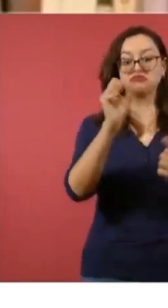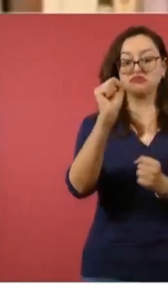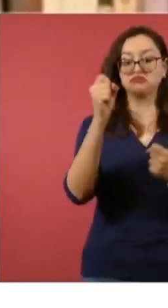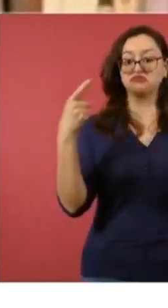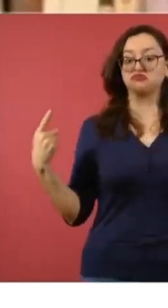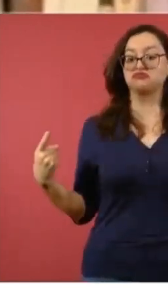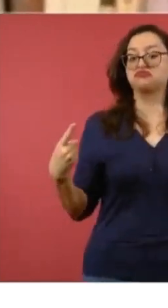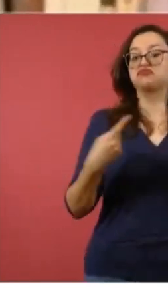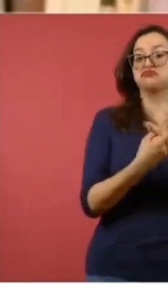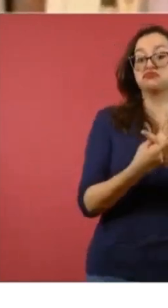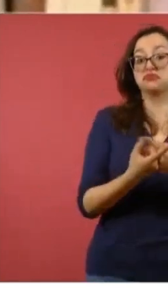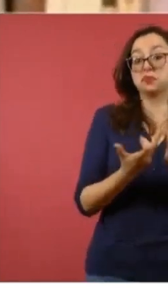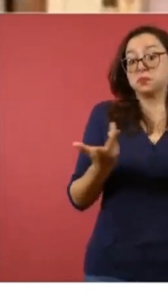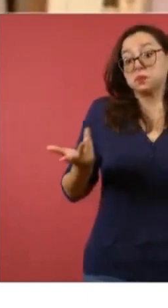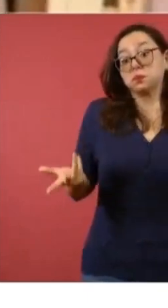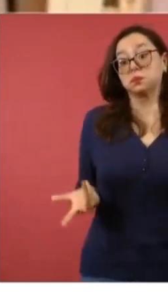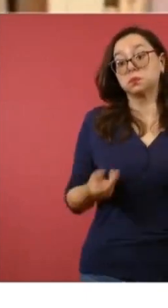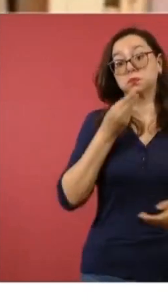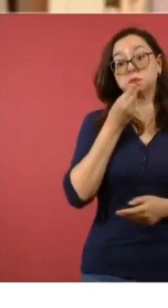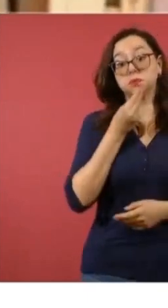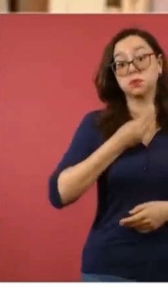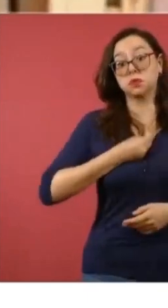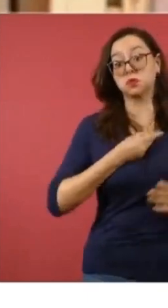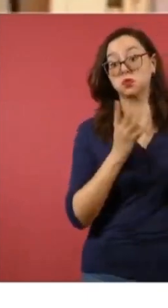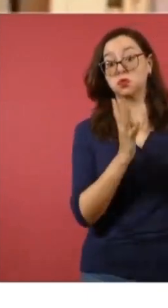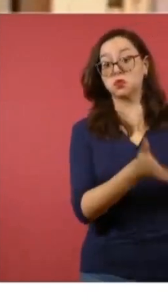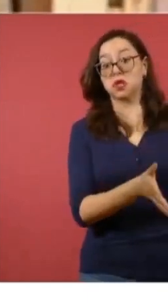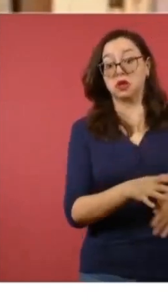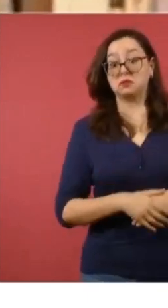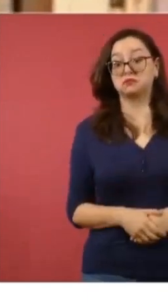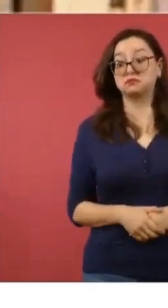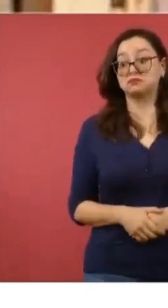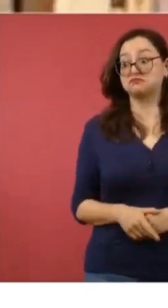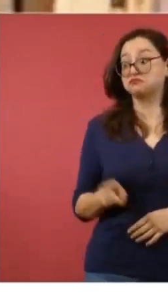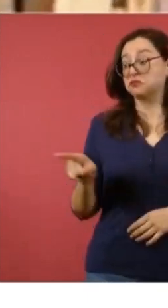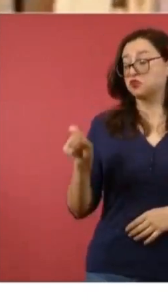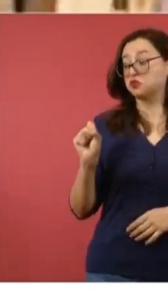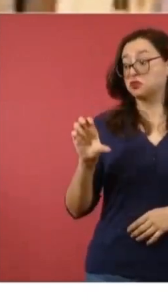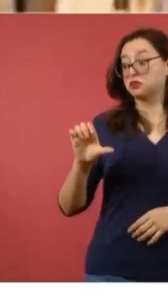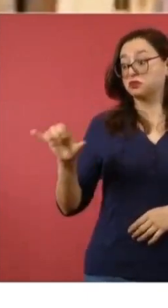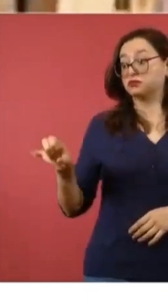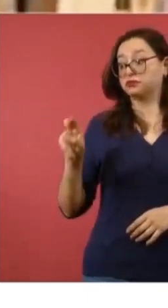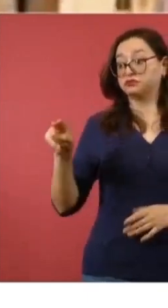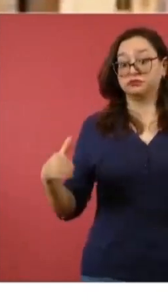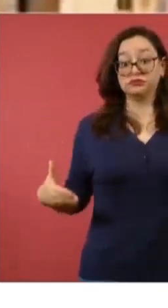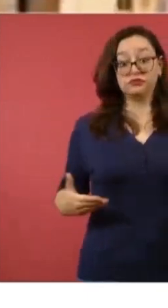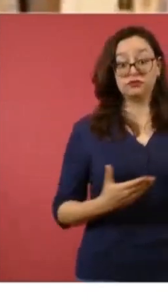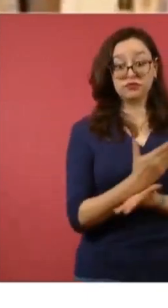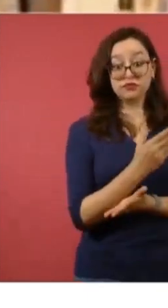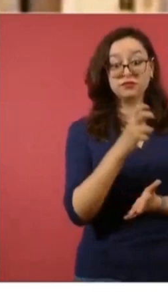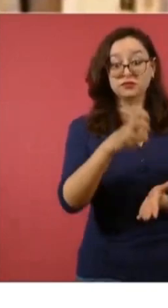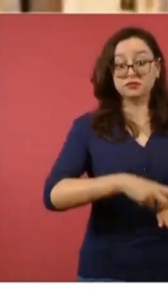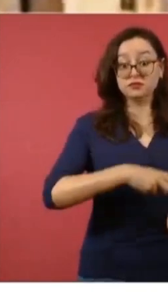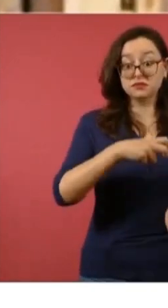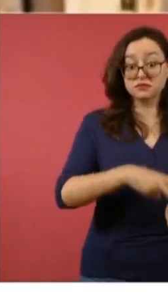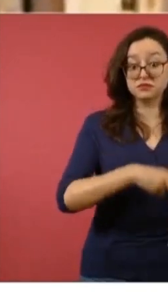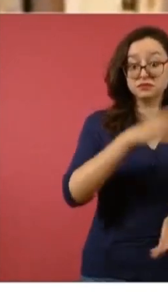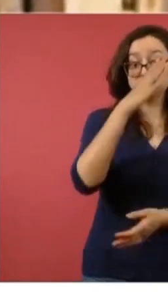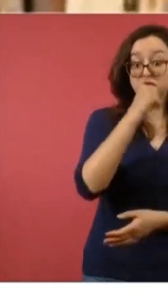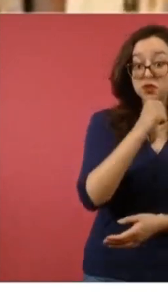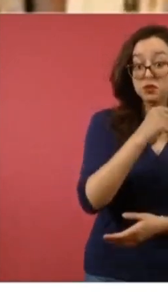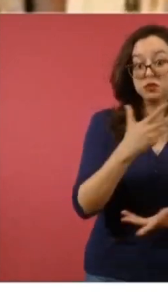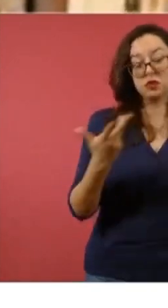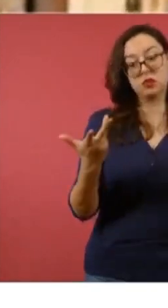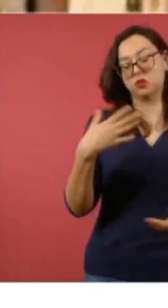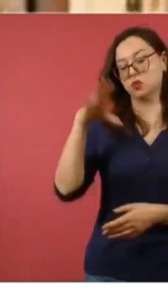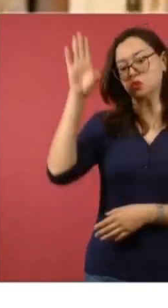que si no se puede invalidar la ley, se va a quedar. Y se tiene que cumplir y acatar. Es una